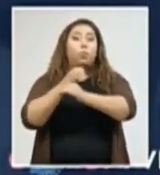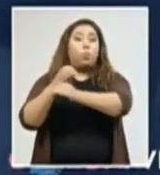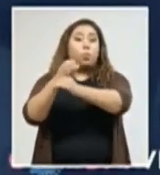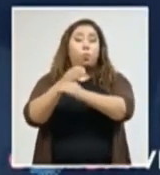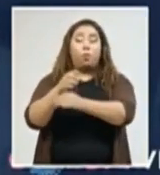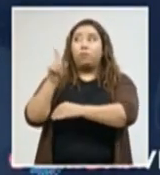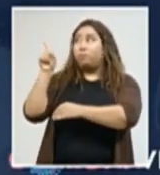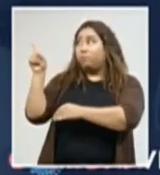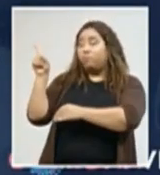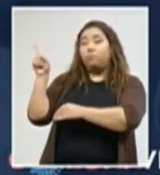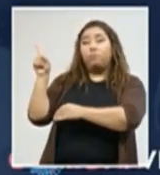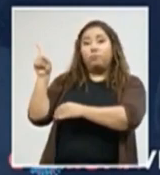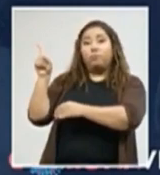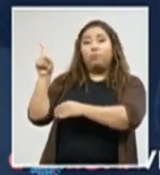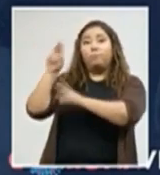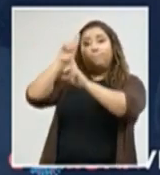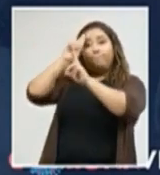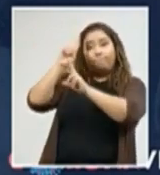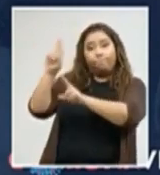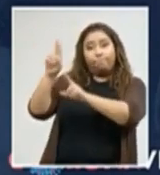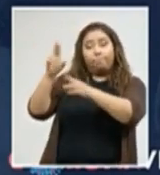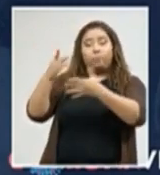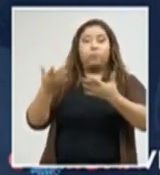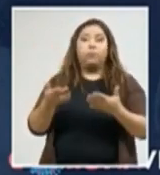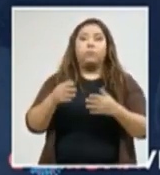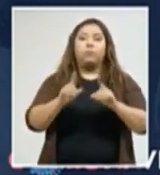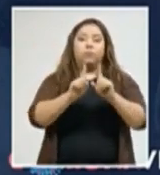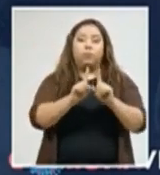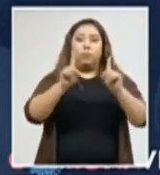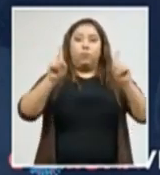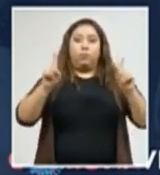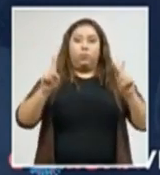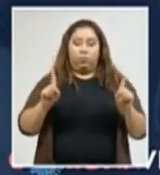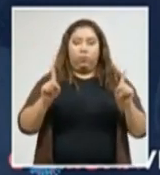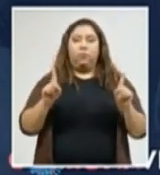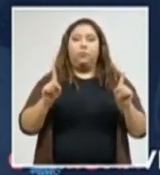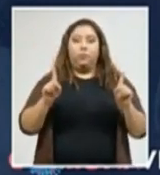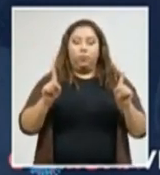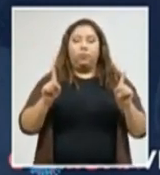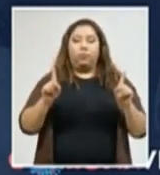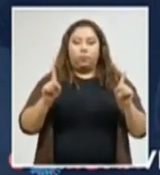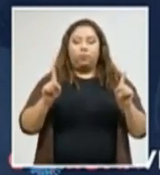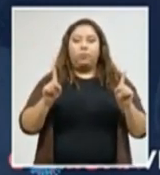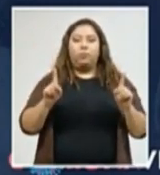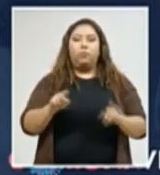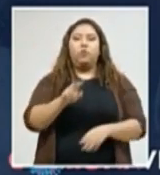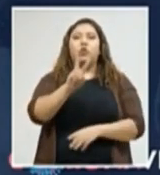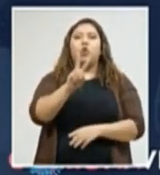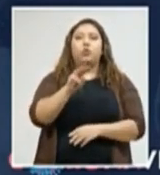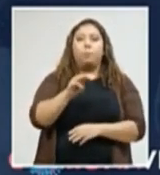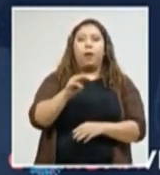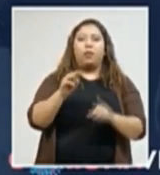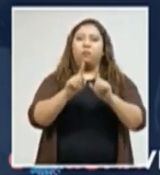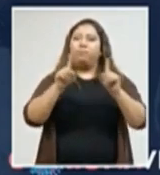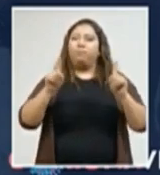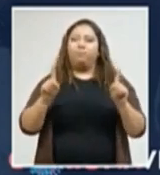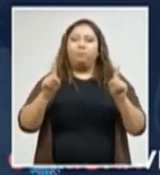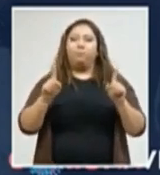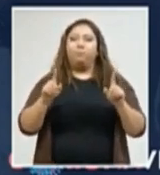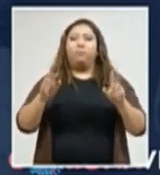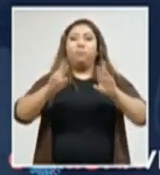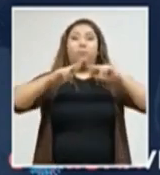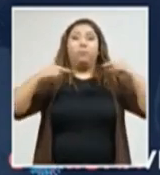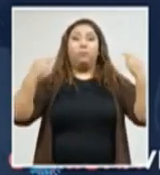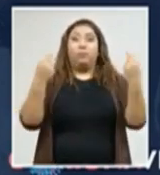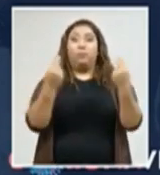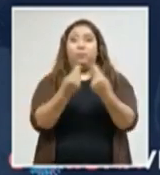de bioseguridad, guardemos de 1.5 a 2 metros de distancia entre cada persona, no asista a reuniones de